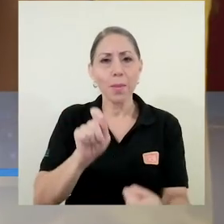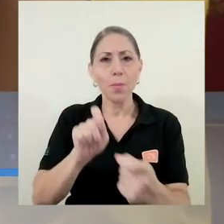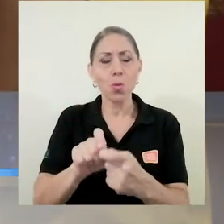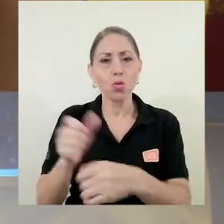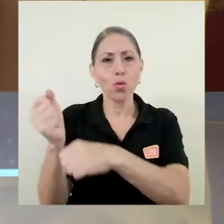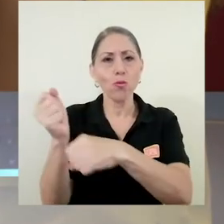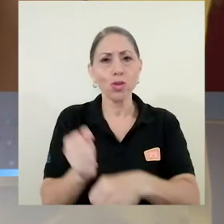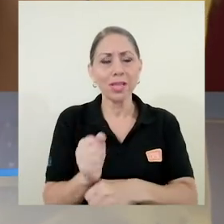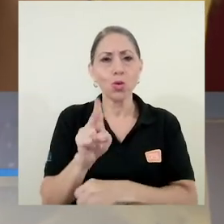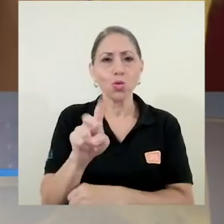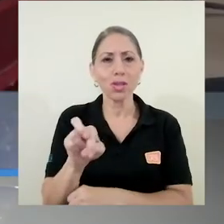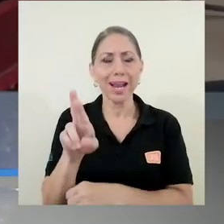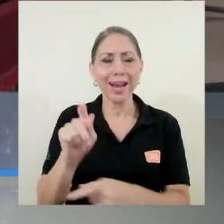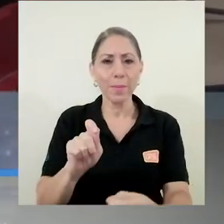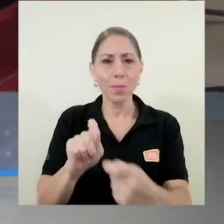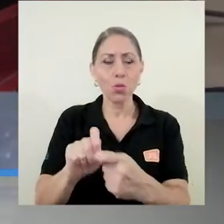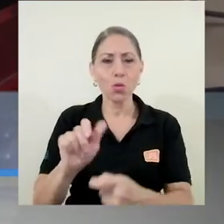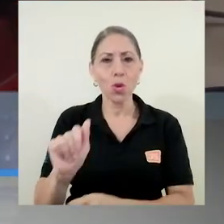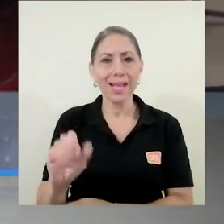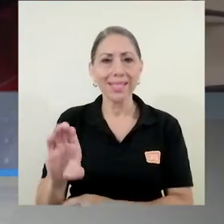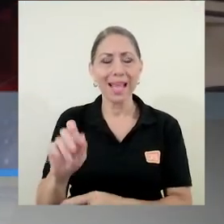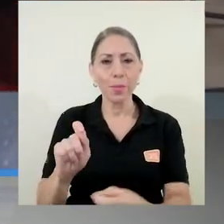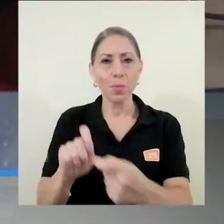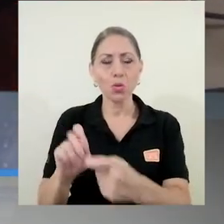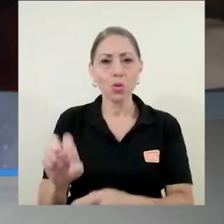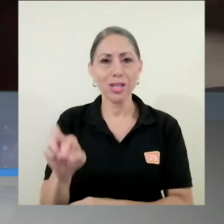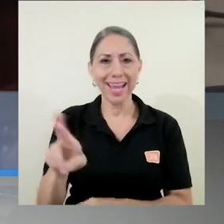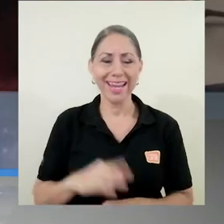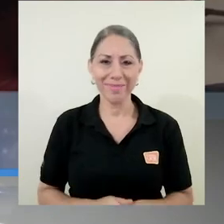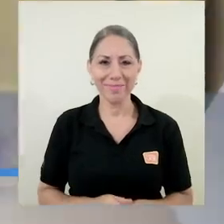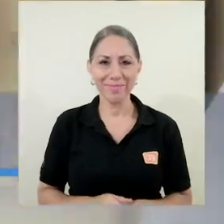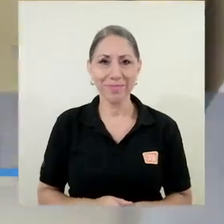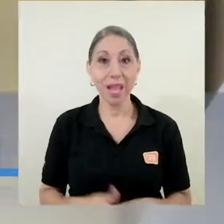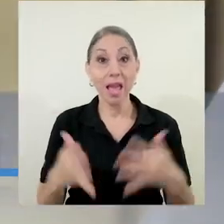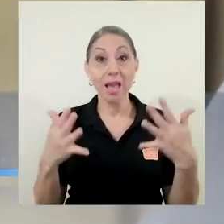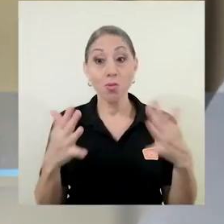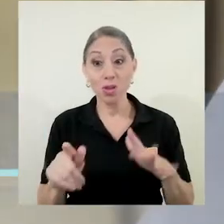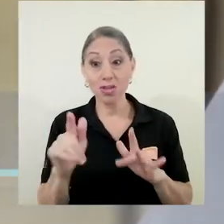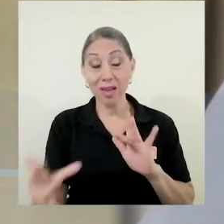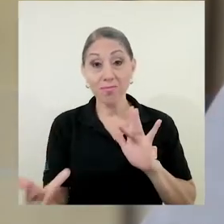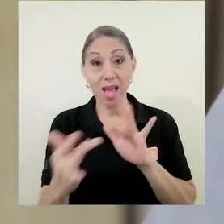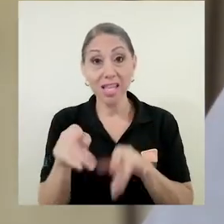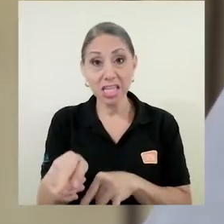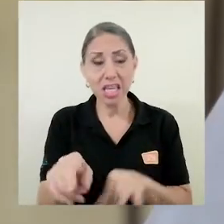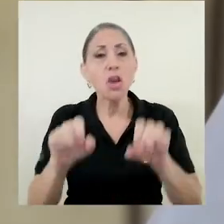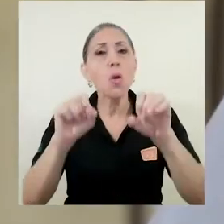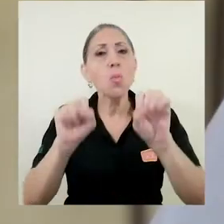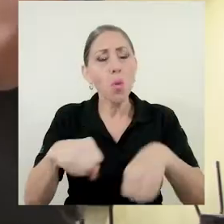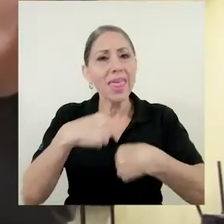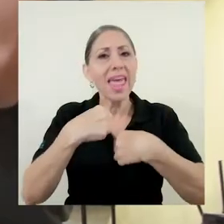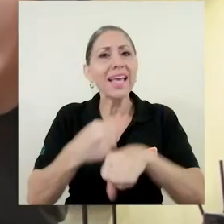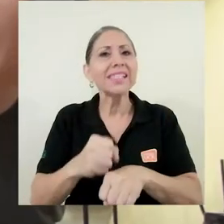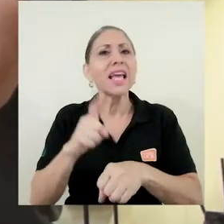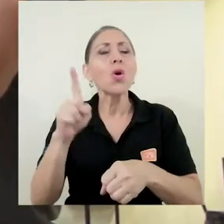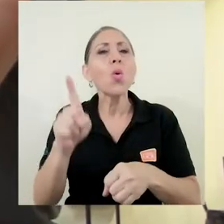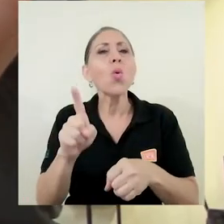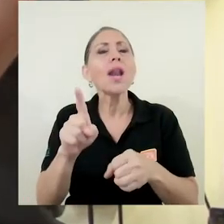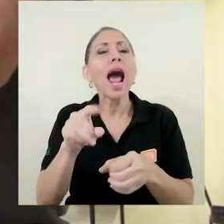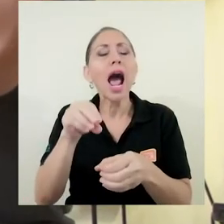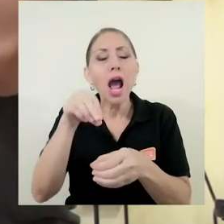.fundacionucr.ac.cr Una vez allí puede crear una cuenta,